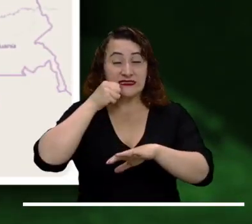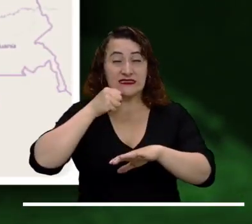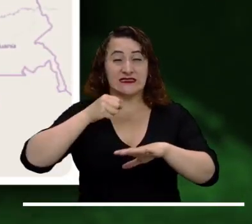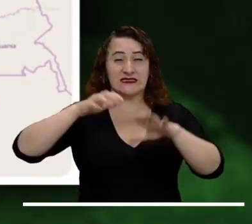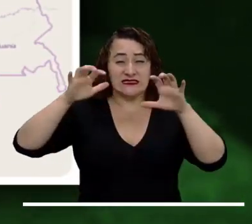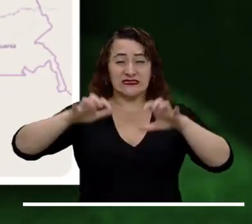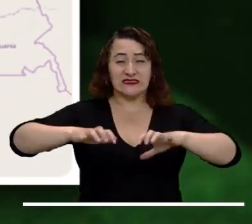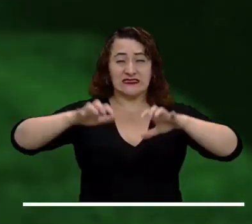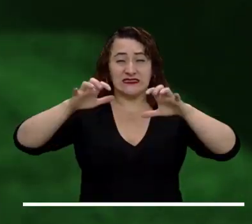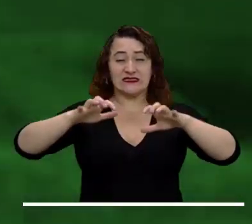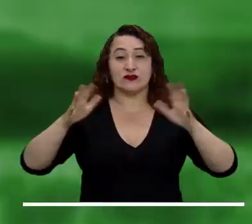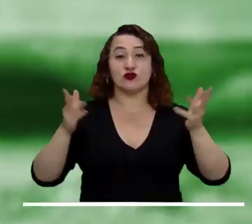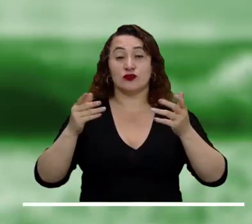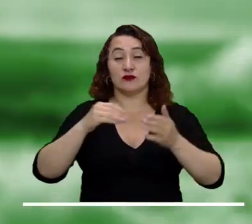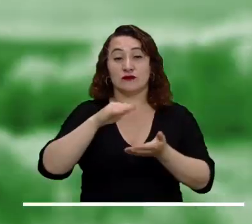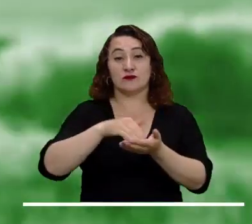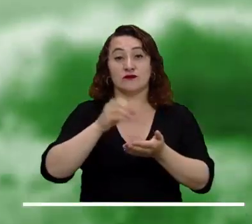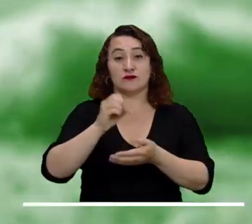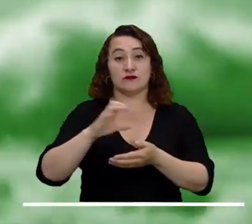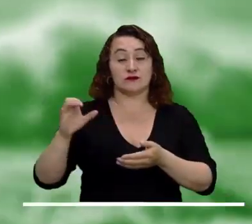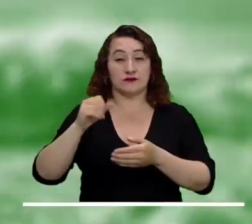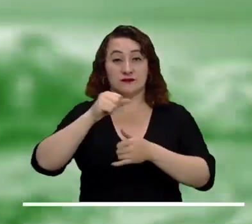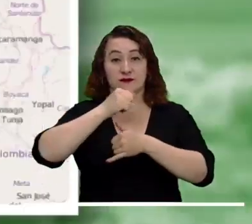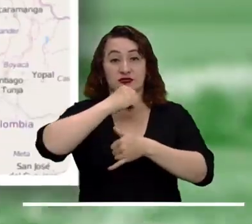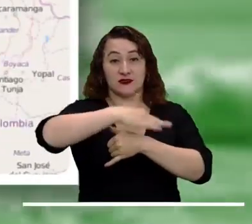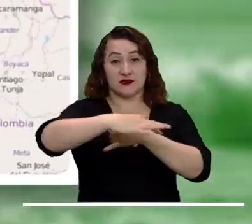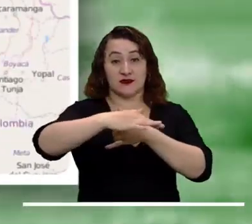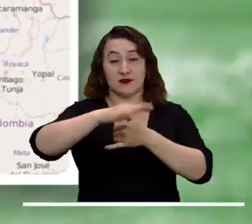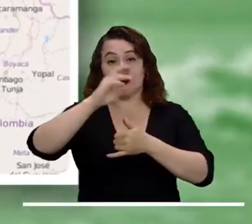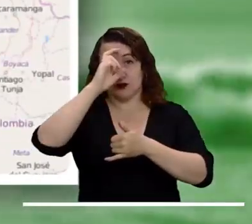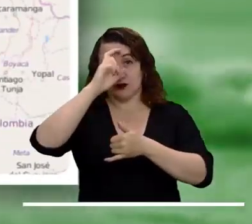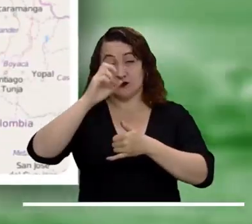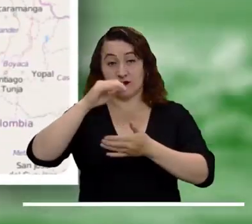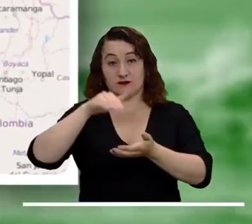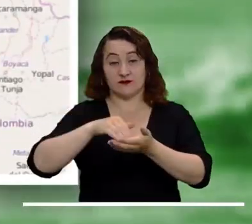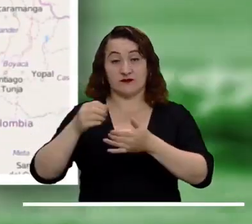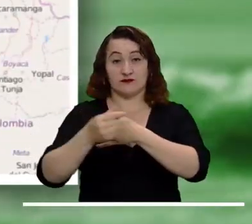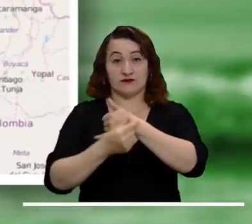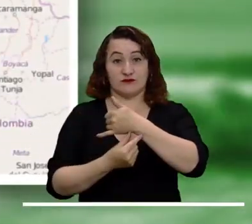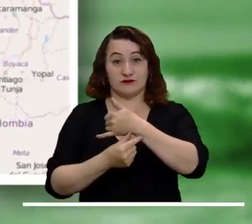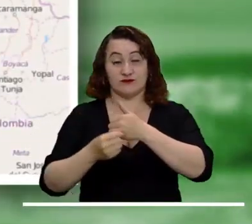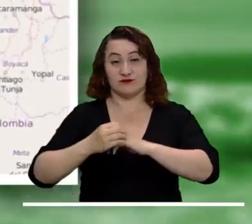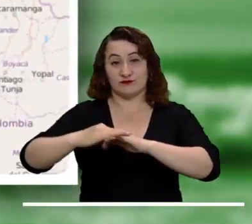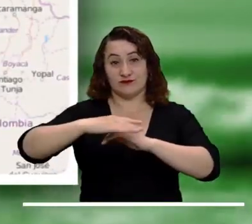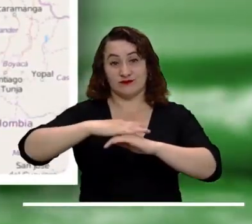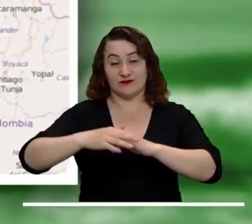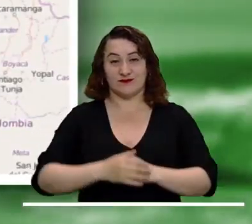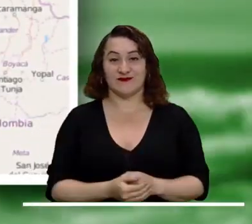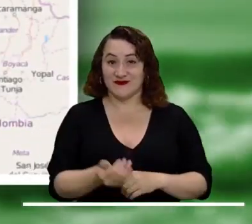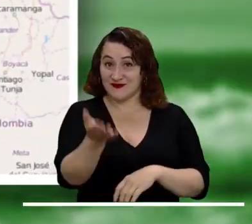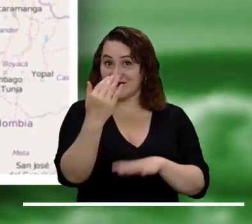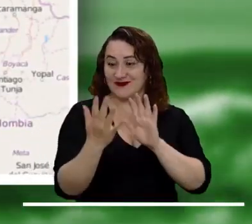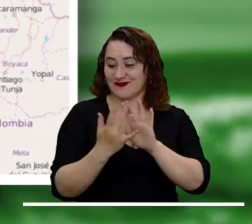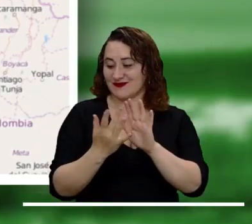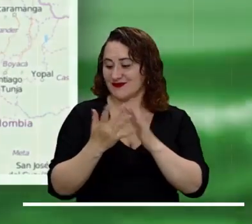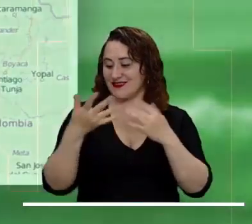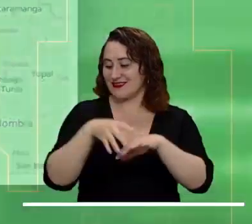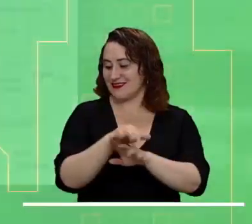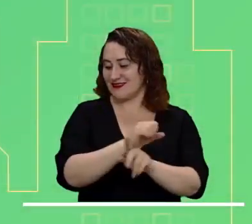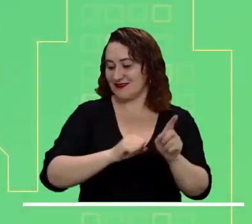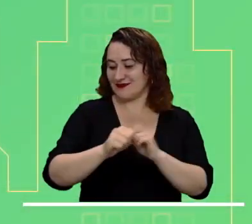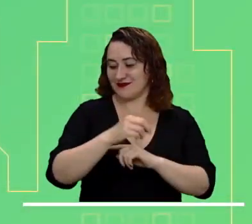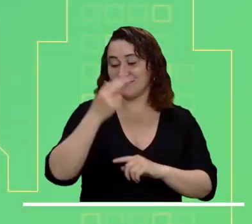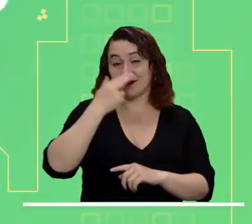Caquetá y Putumayo. Alerta naranja por tiempo lluvioso en el centro y occidente del Mar Caribe y en el norte y centro del Océano